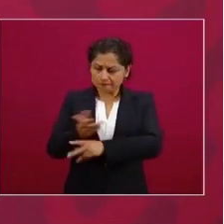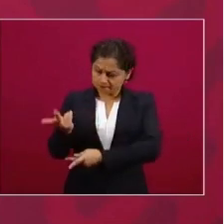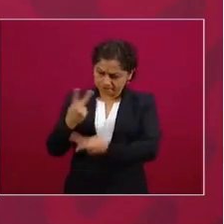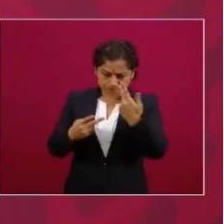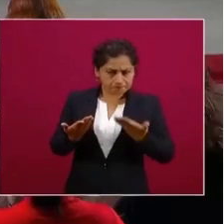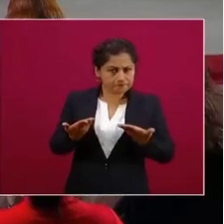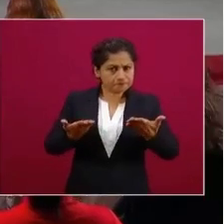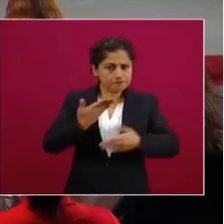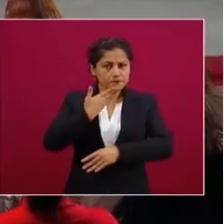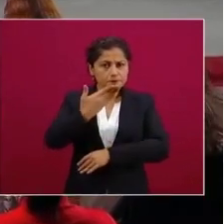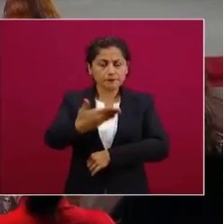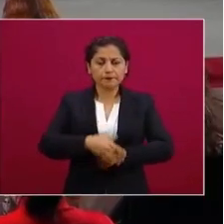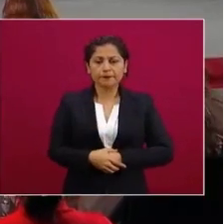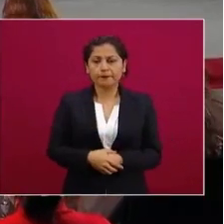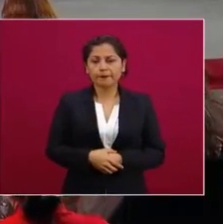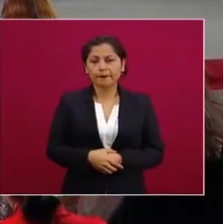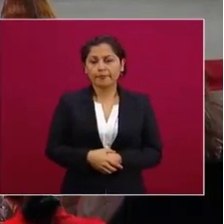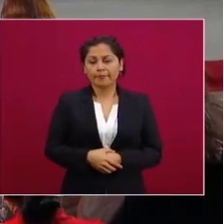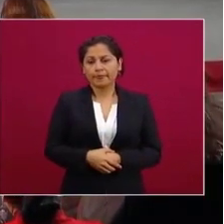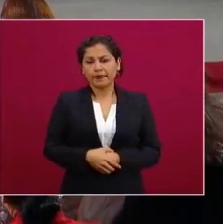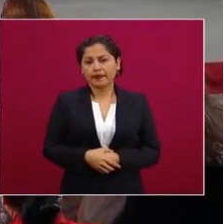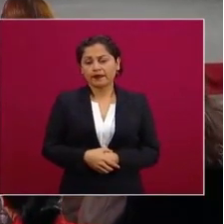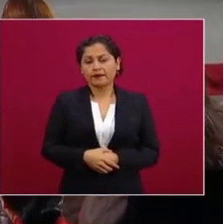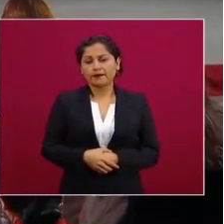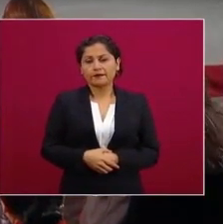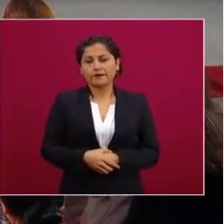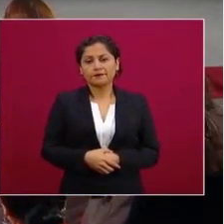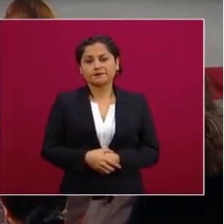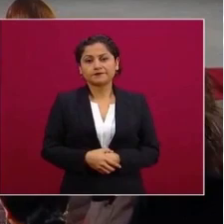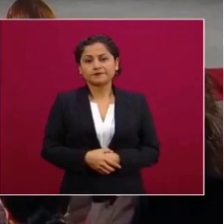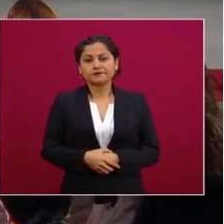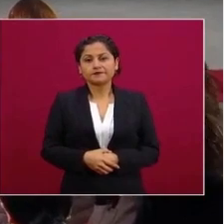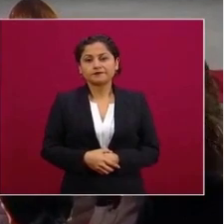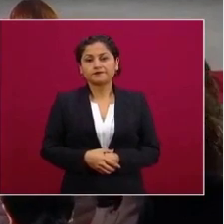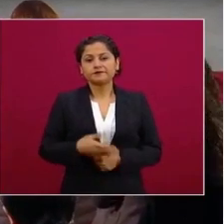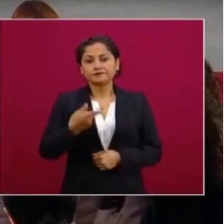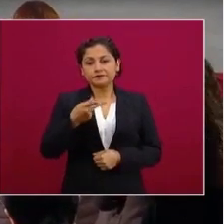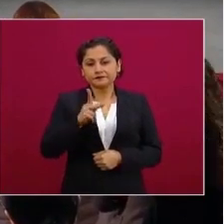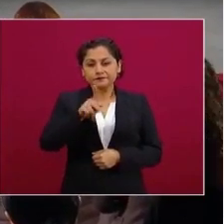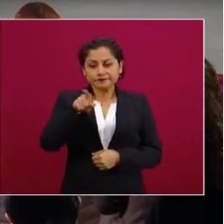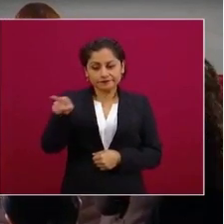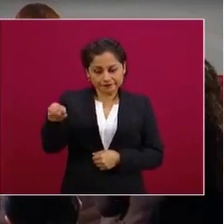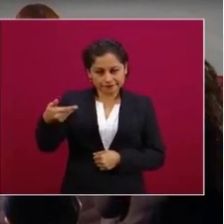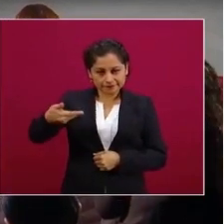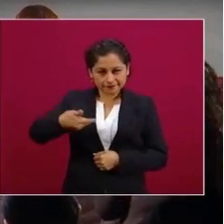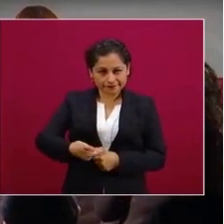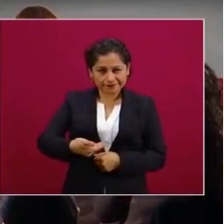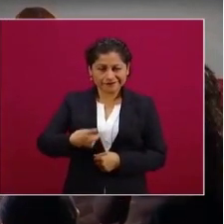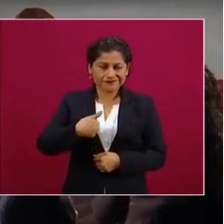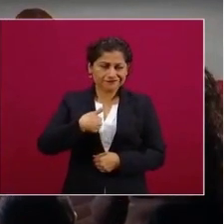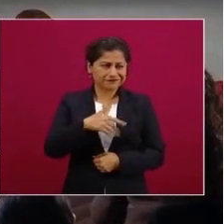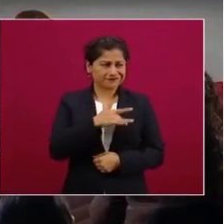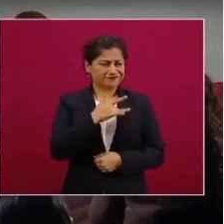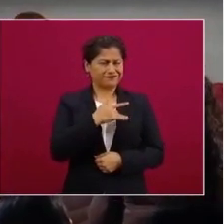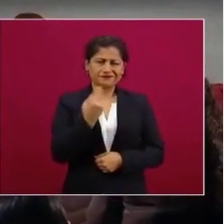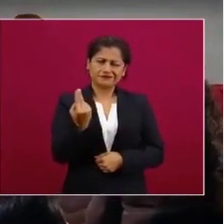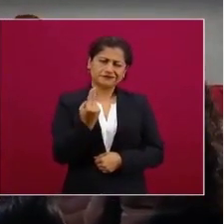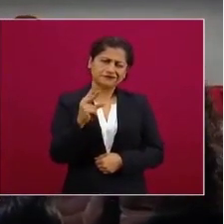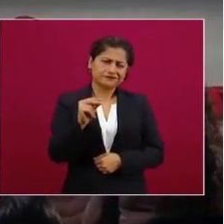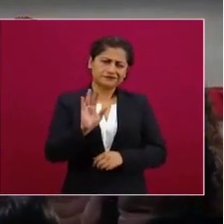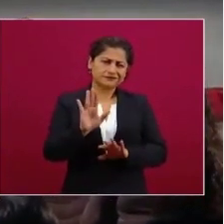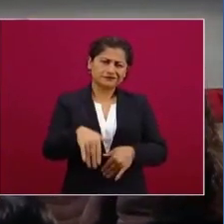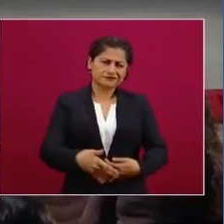el nivel tan ínfimo que tienen una bola de moléculas con las que platica todos los días en las mañaneras. ¿Soledad? Por eso